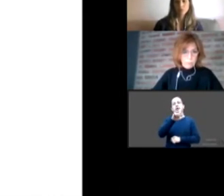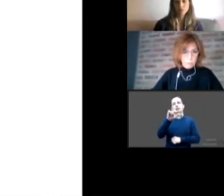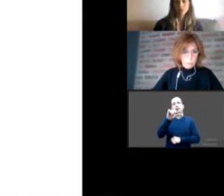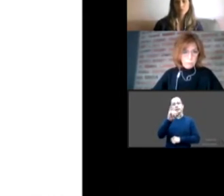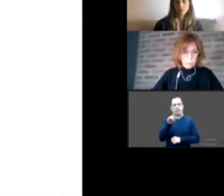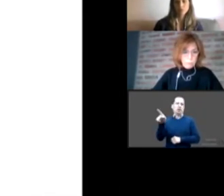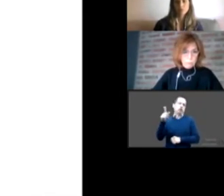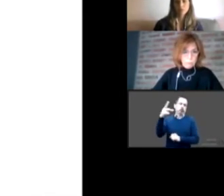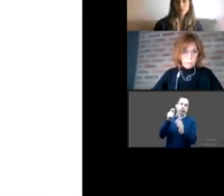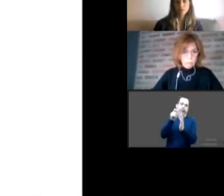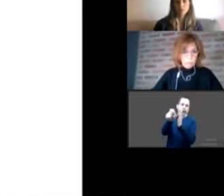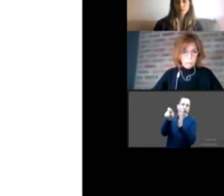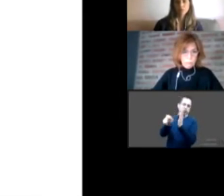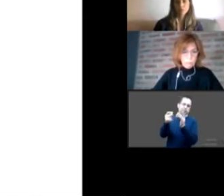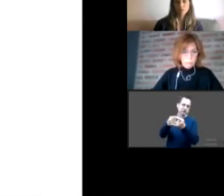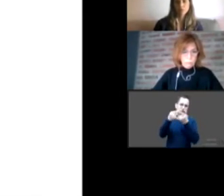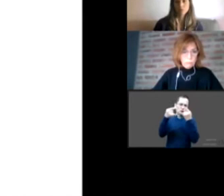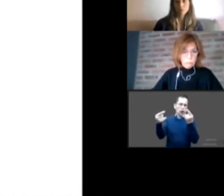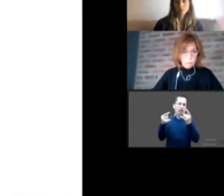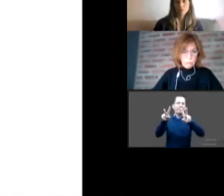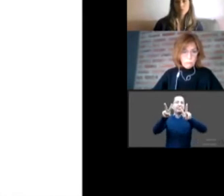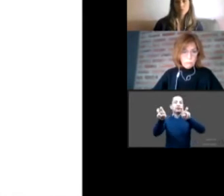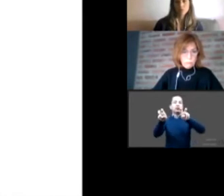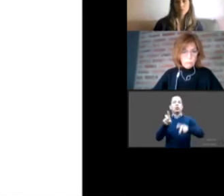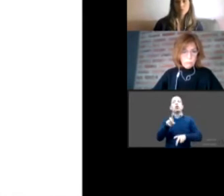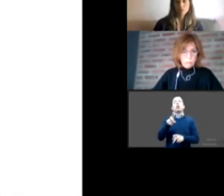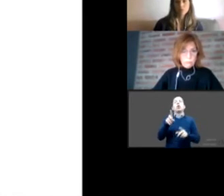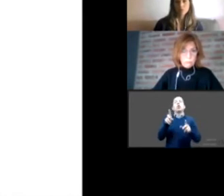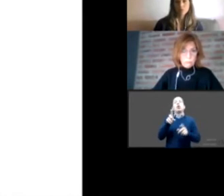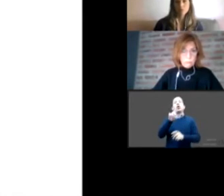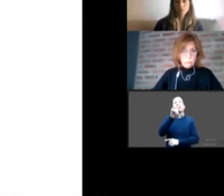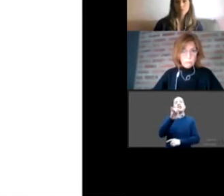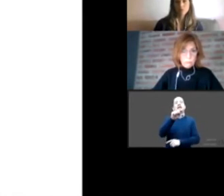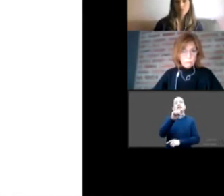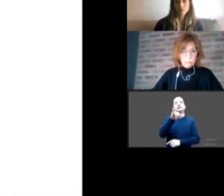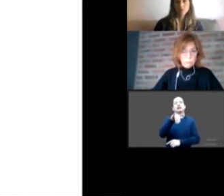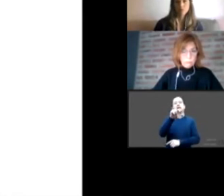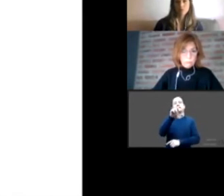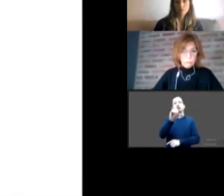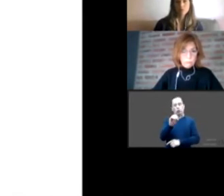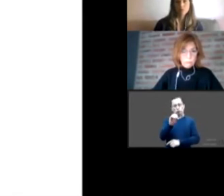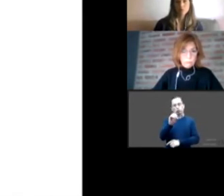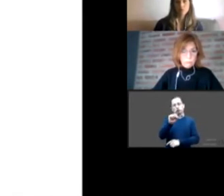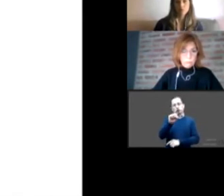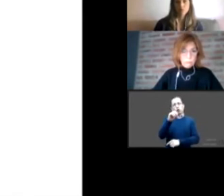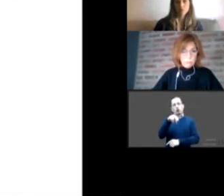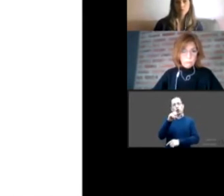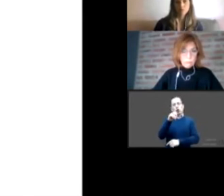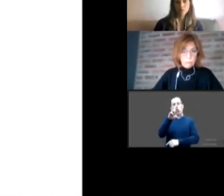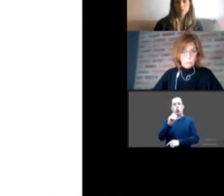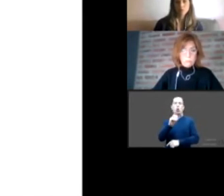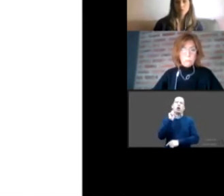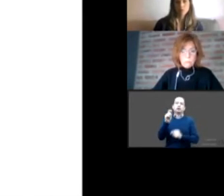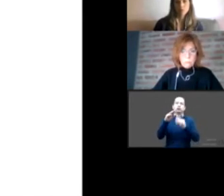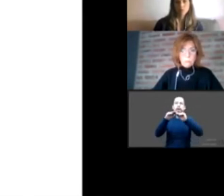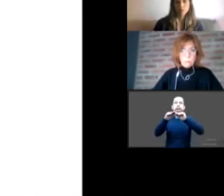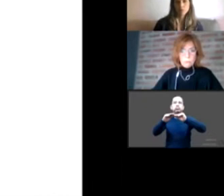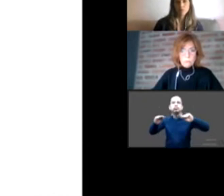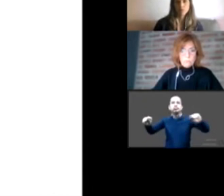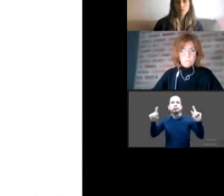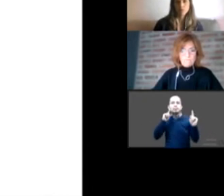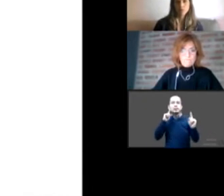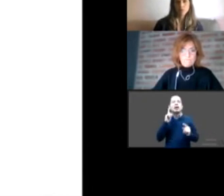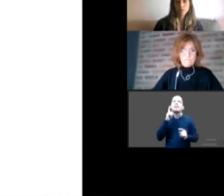tradujo como Desierto Sonoro. Y en inglés es Los archivos de los niños perdidos. Entonces,